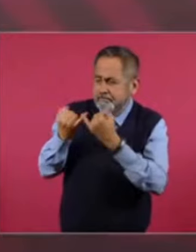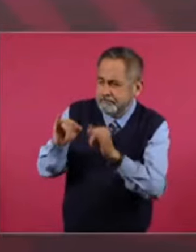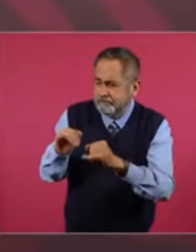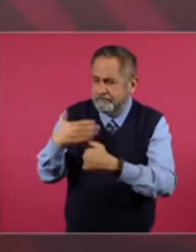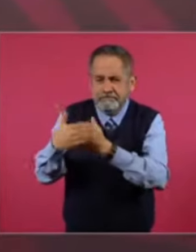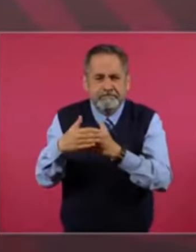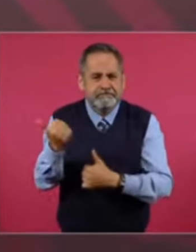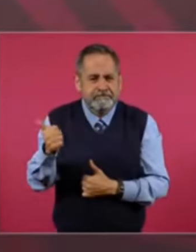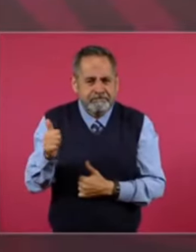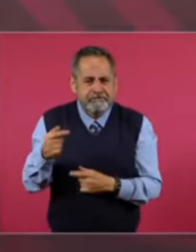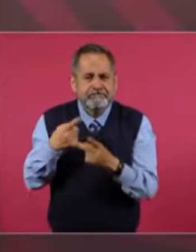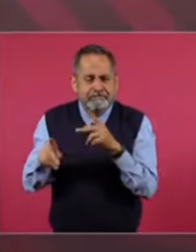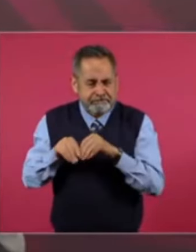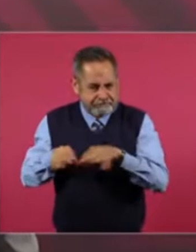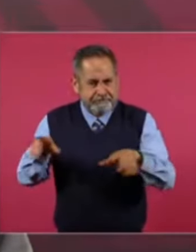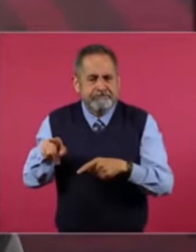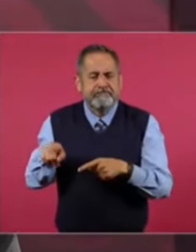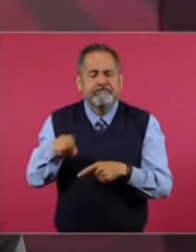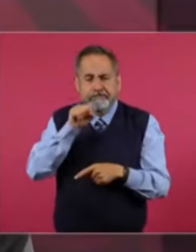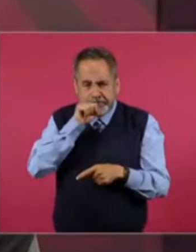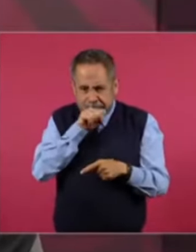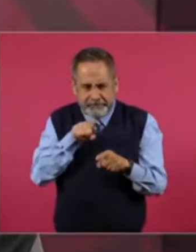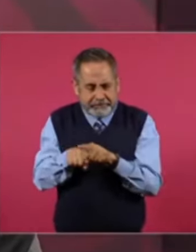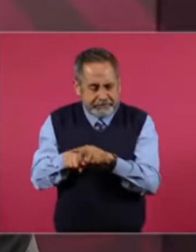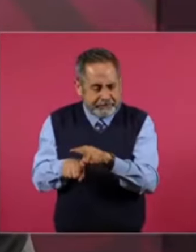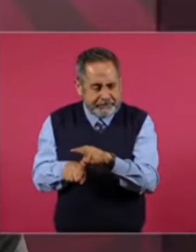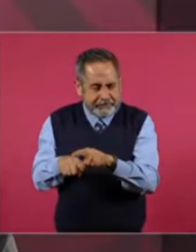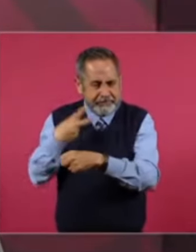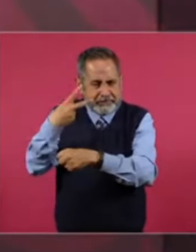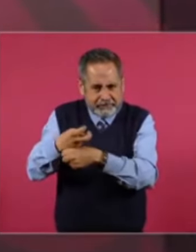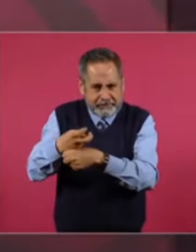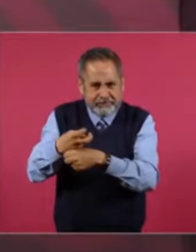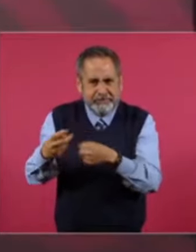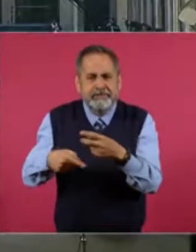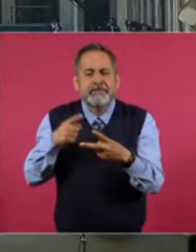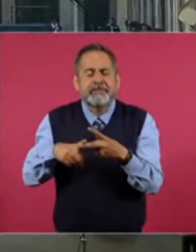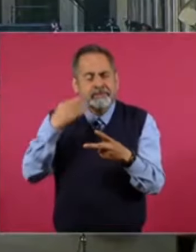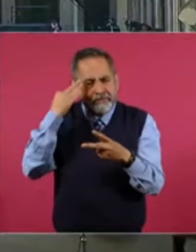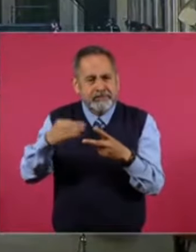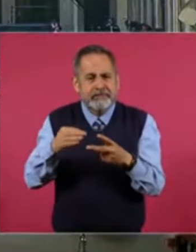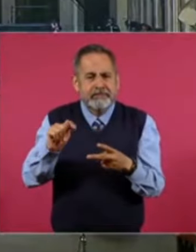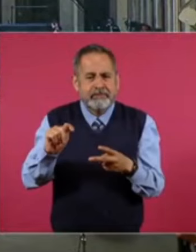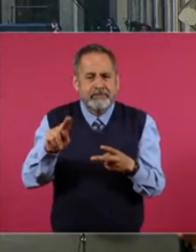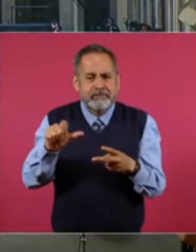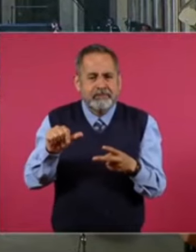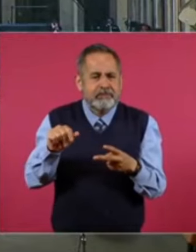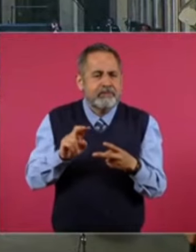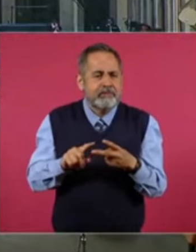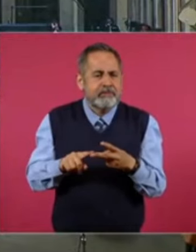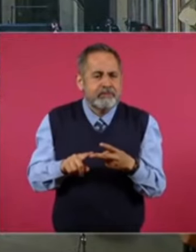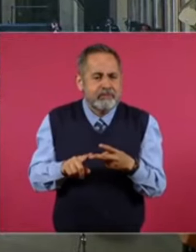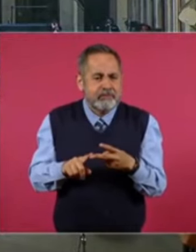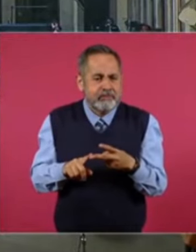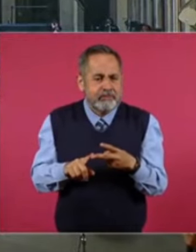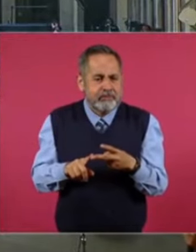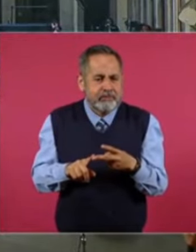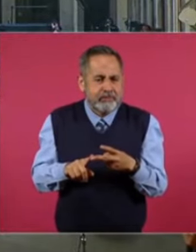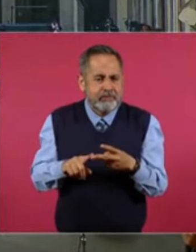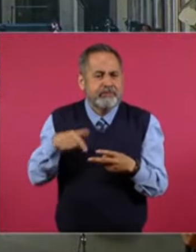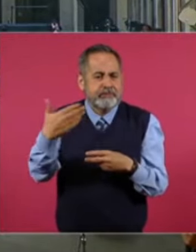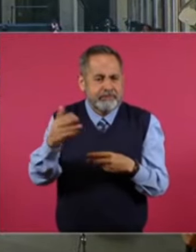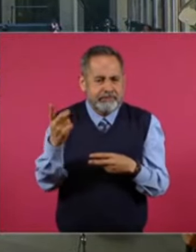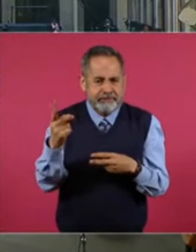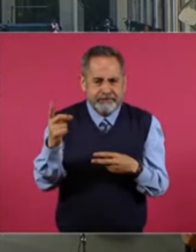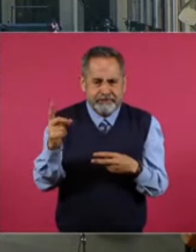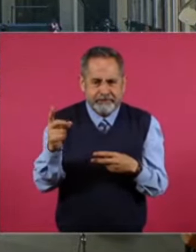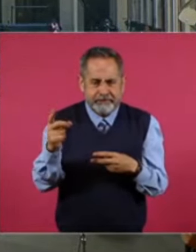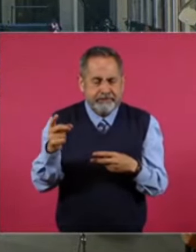En agosto. Y. Este. La segunda etapa. Tula. De Tula. de año. En diciembre.